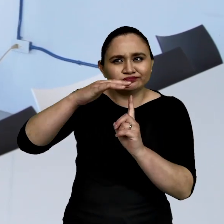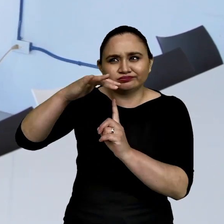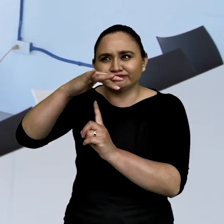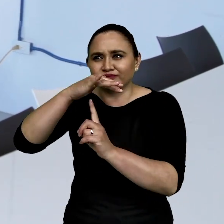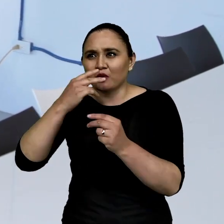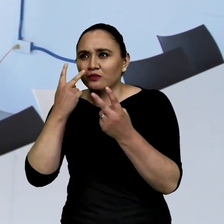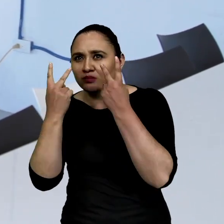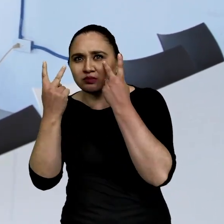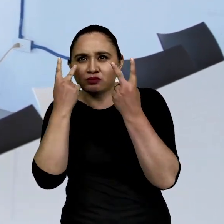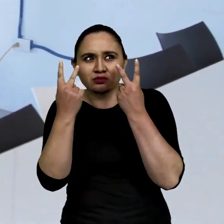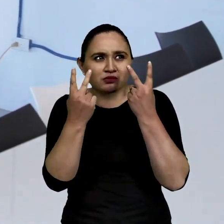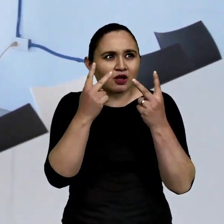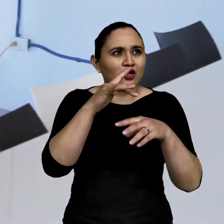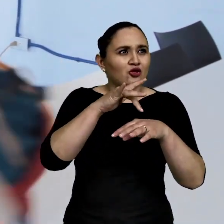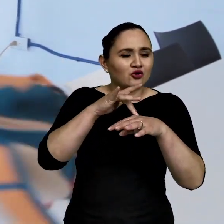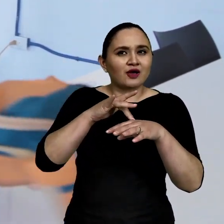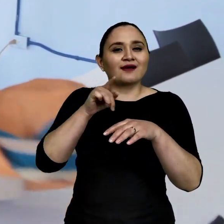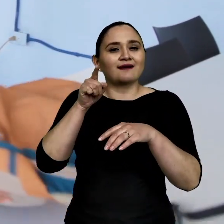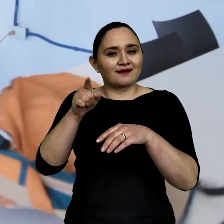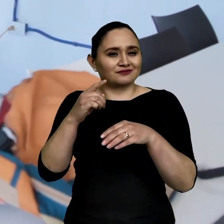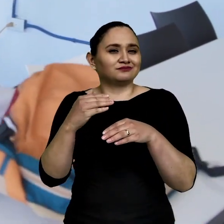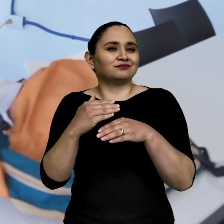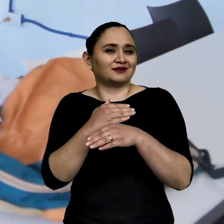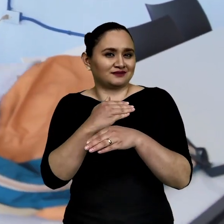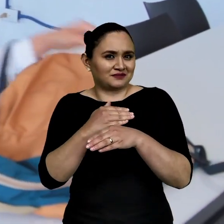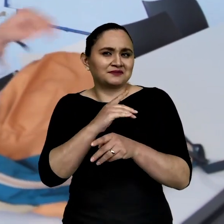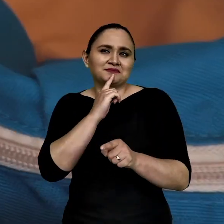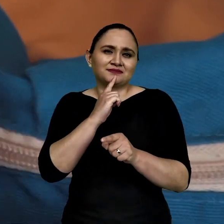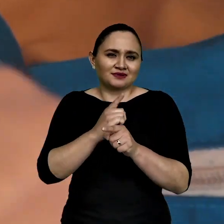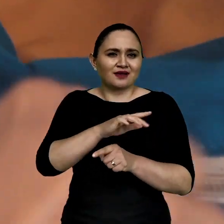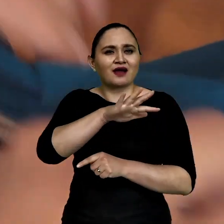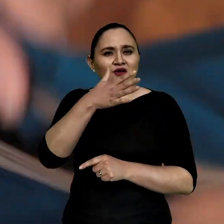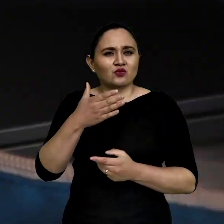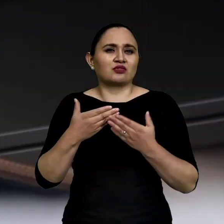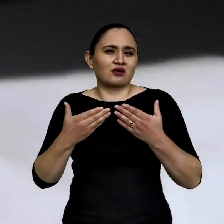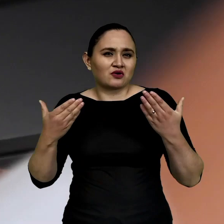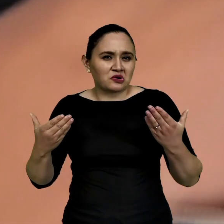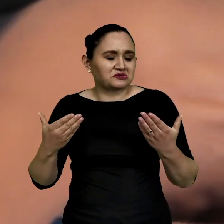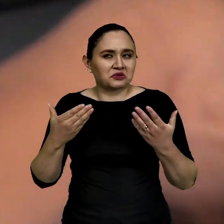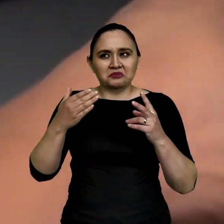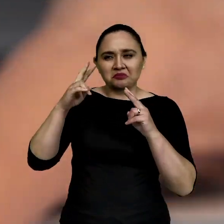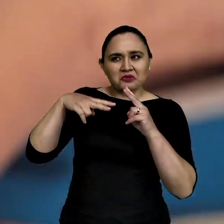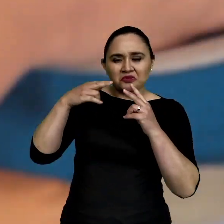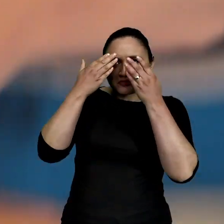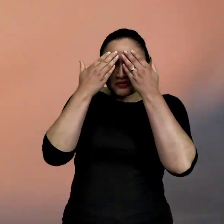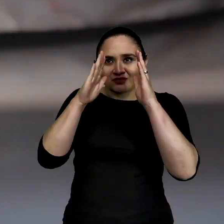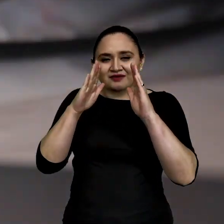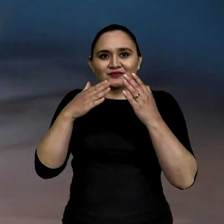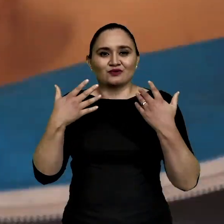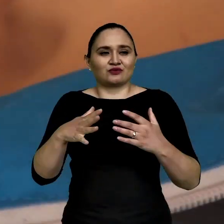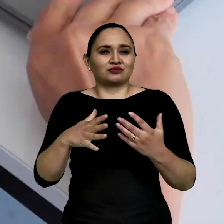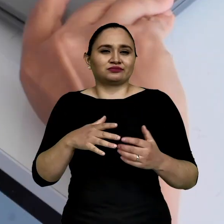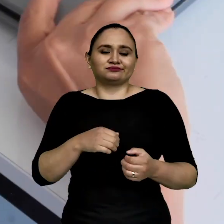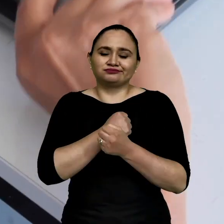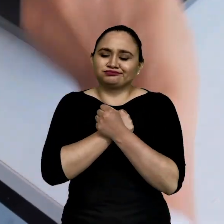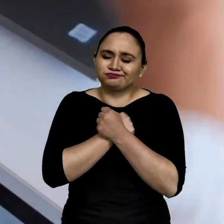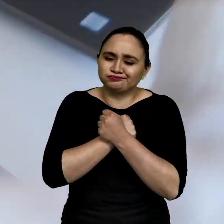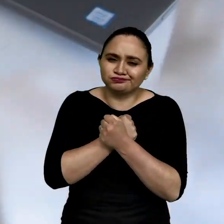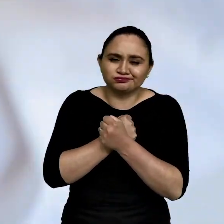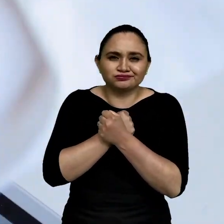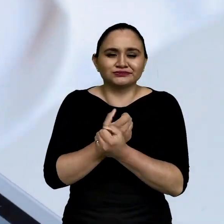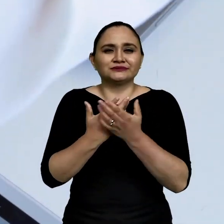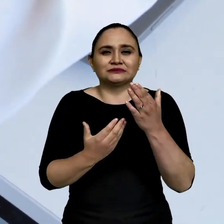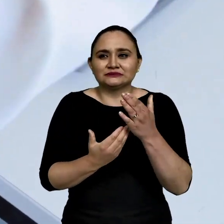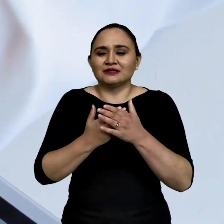que podemos ver y tocar, a pesar de que hay muchas cosas que todavía no sabemos y eso es muy apasionante poder seguir descubriendo,